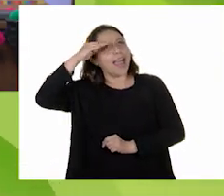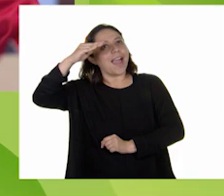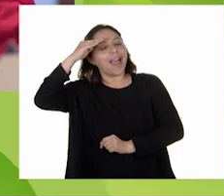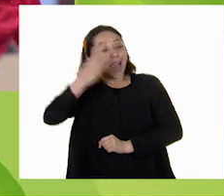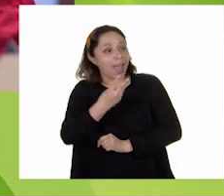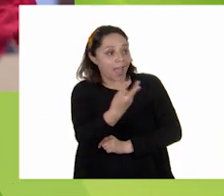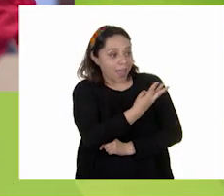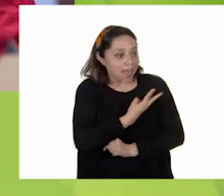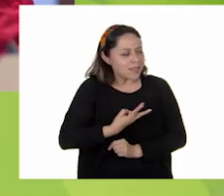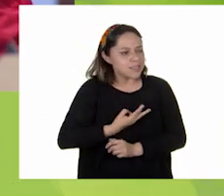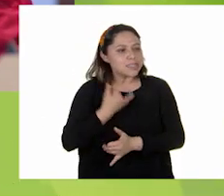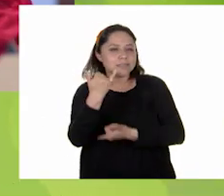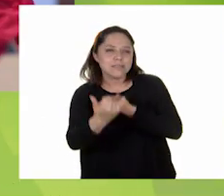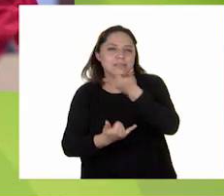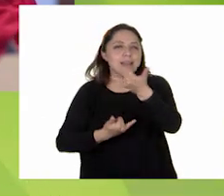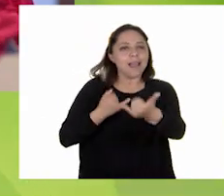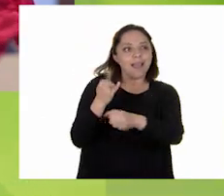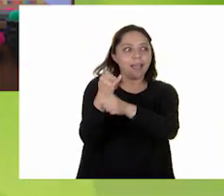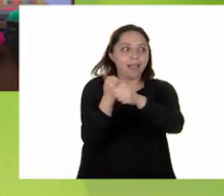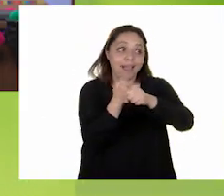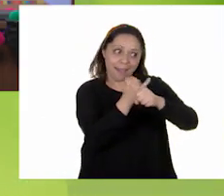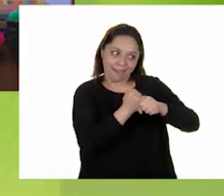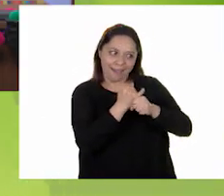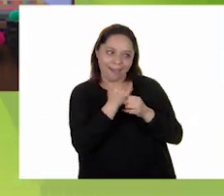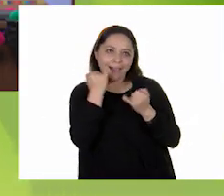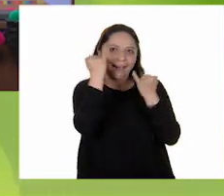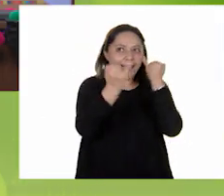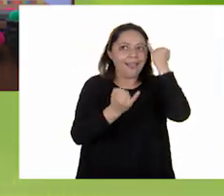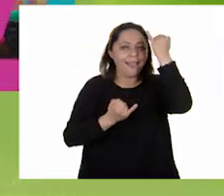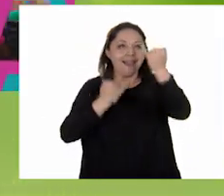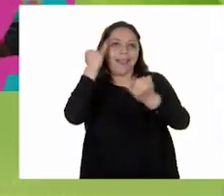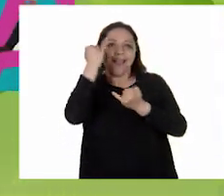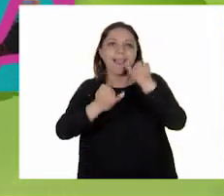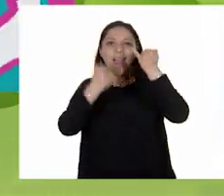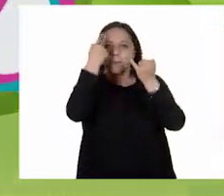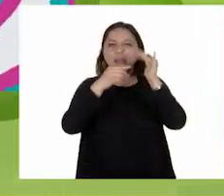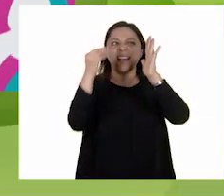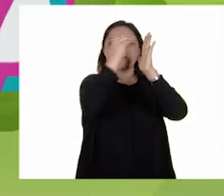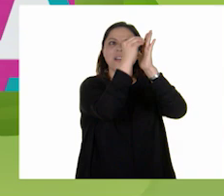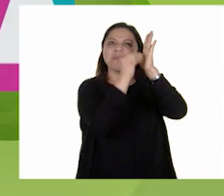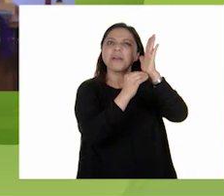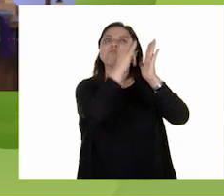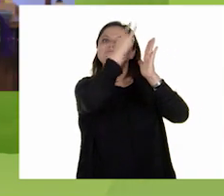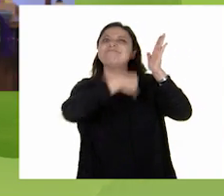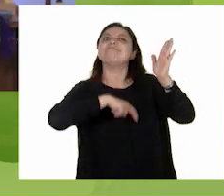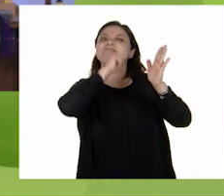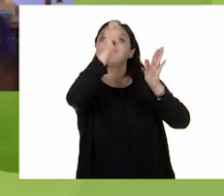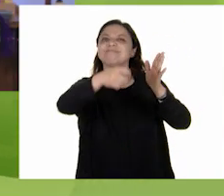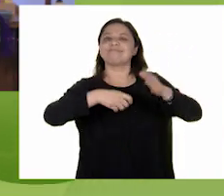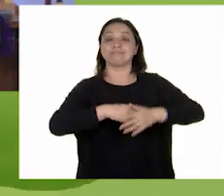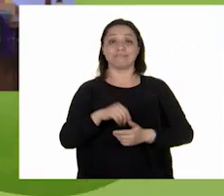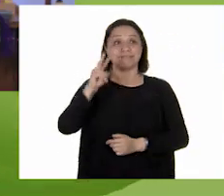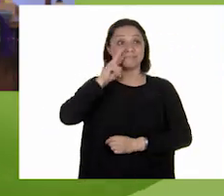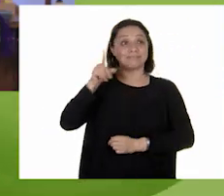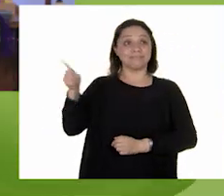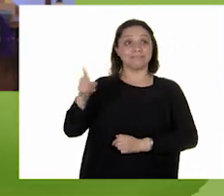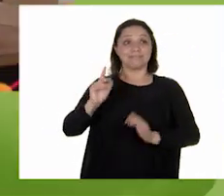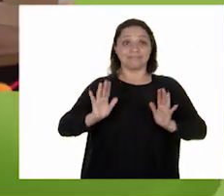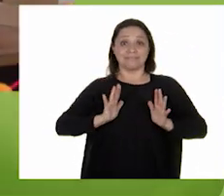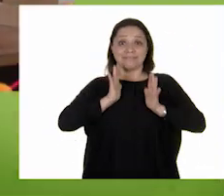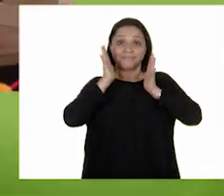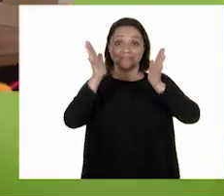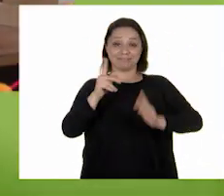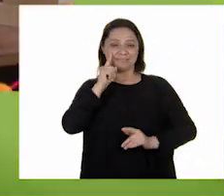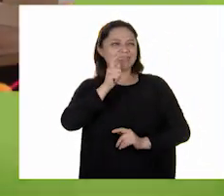investigadores. Y así podemos saber qué cosas nos interesa poner en nuestro cartel. ¡Miren! Nos trajeron una sorpresa.